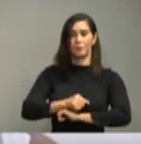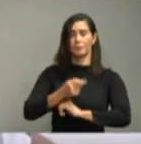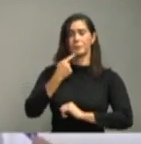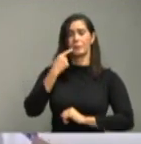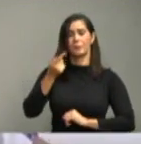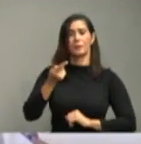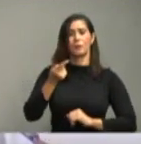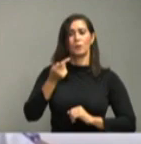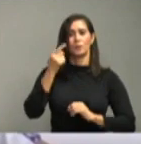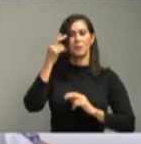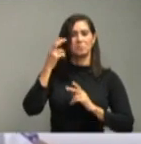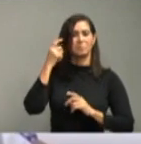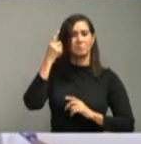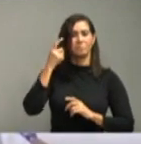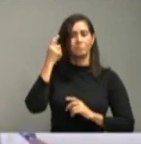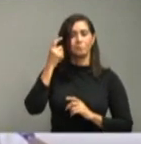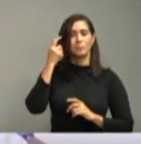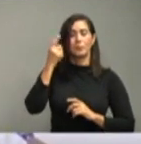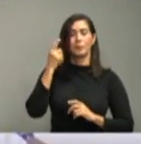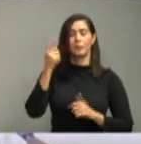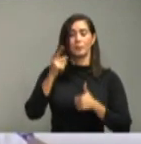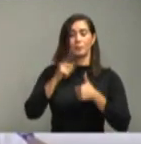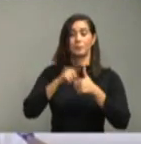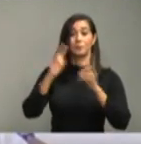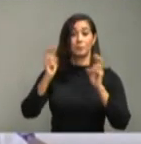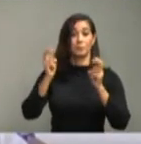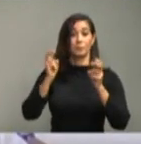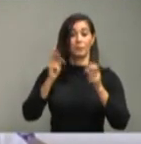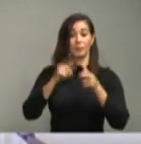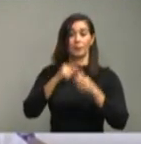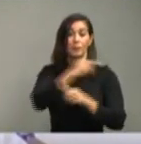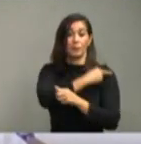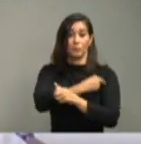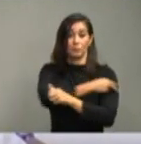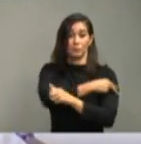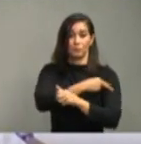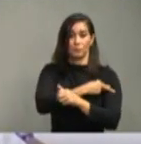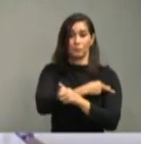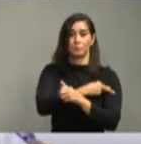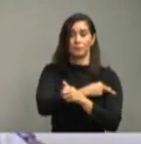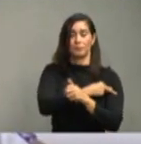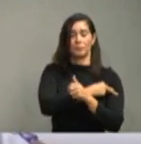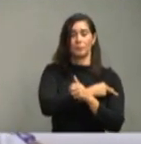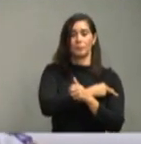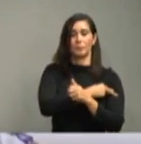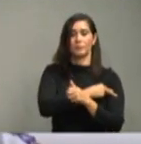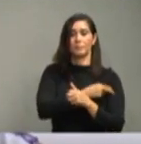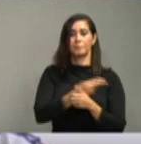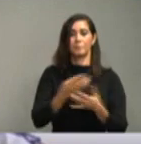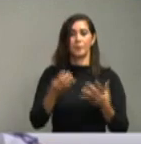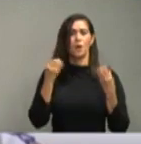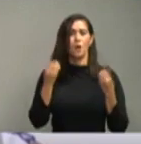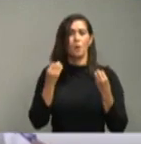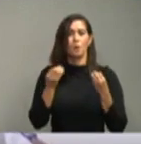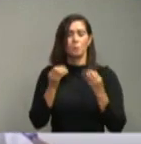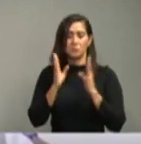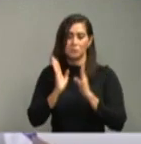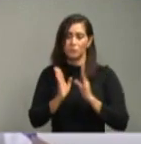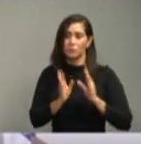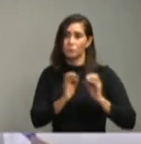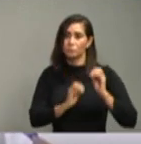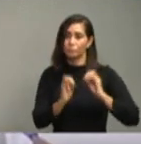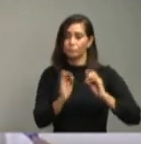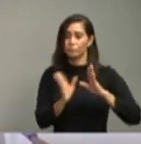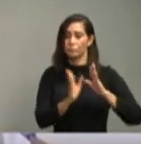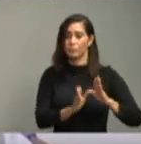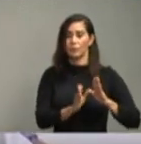tengo un par de inquietudes. Empiezo con el tema de los hospitales y cómo se está organizando. De que